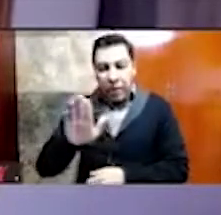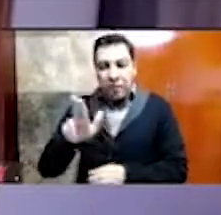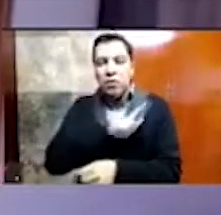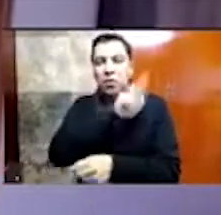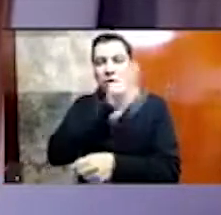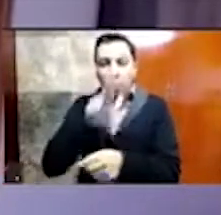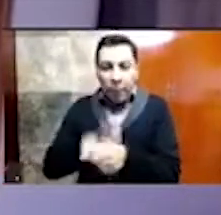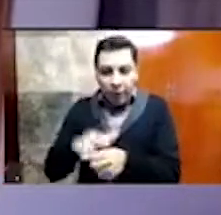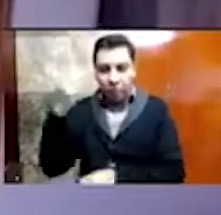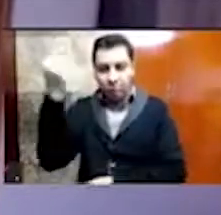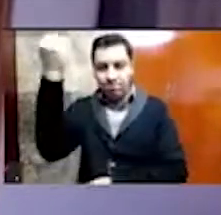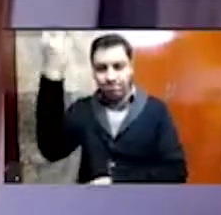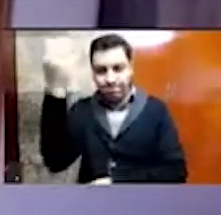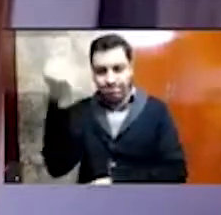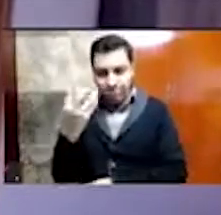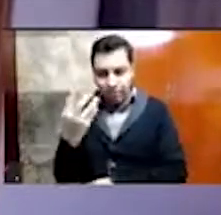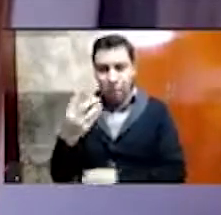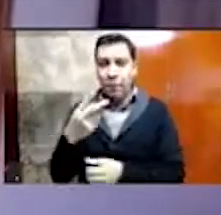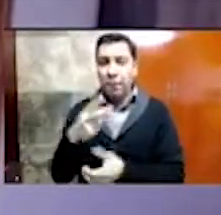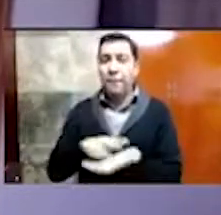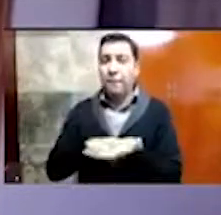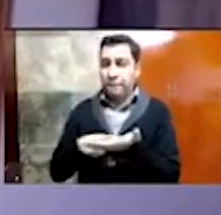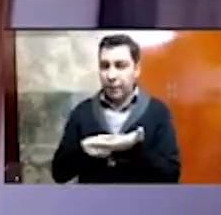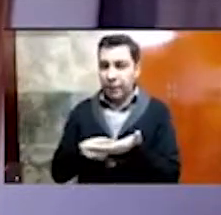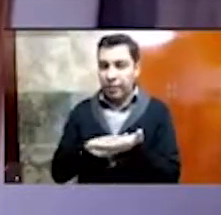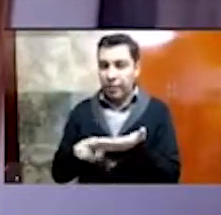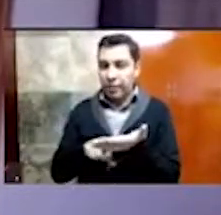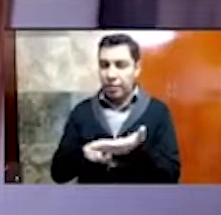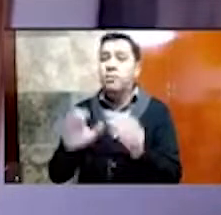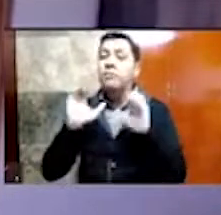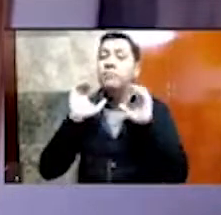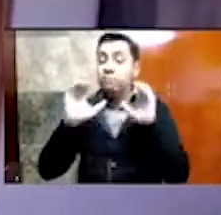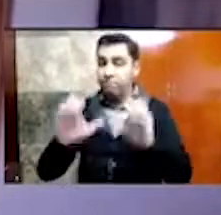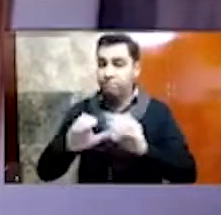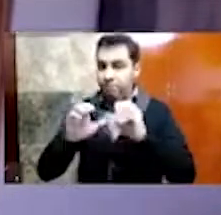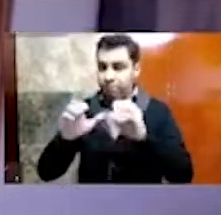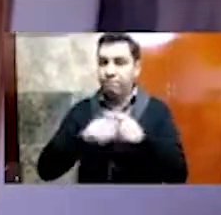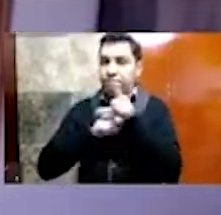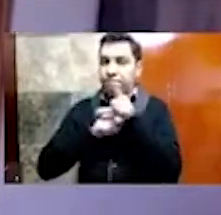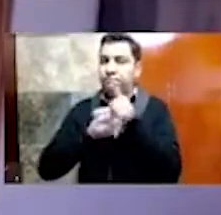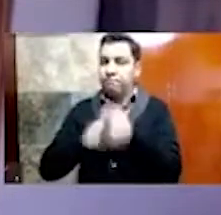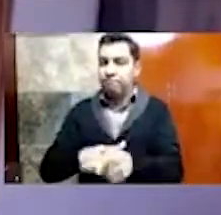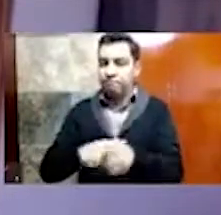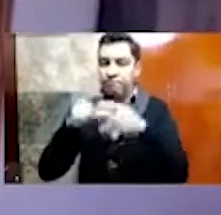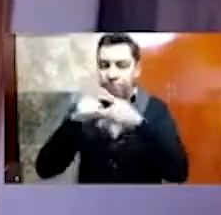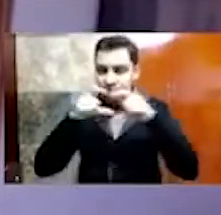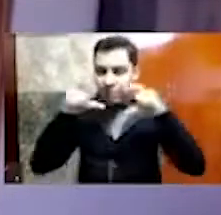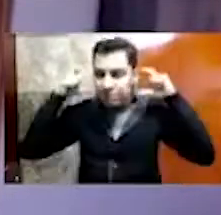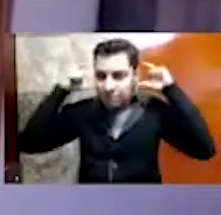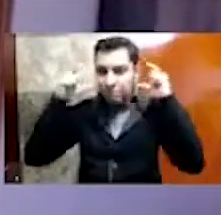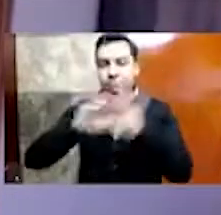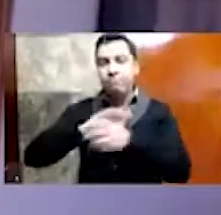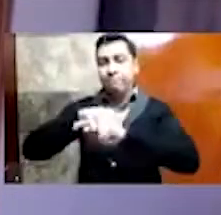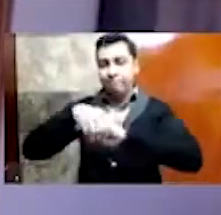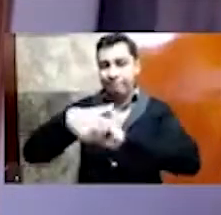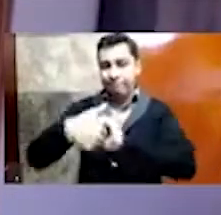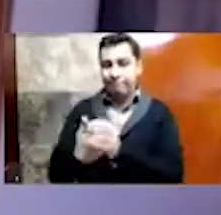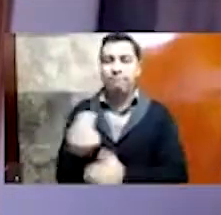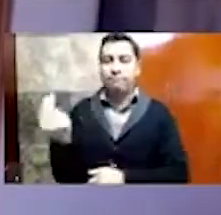verde que nos obliga todavía a continuar con los cuidados necesarios.